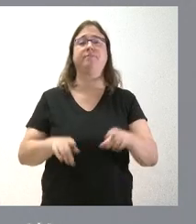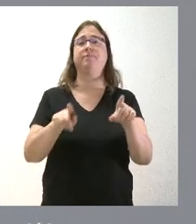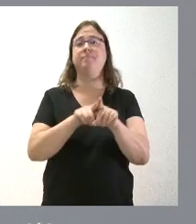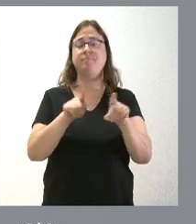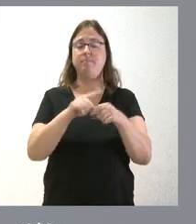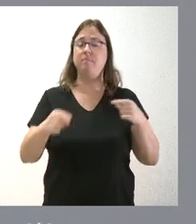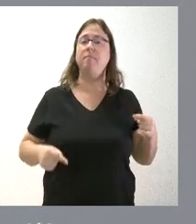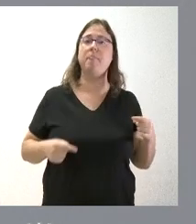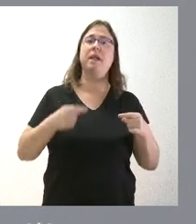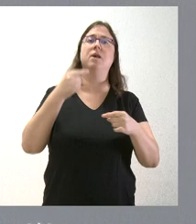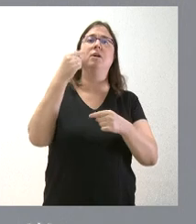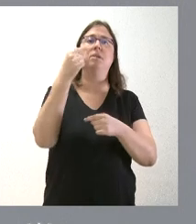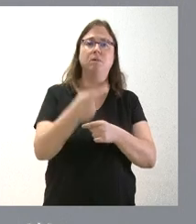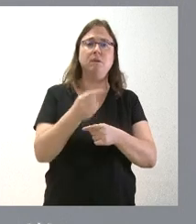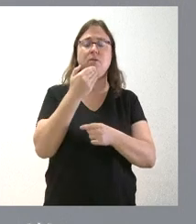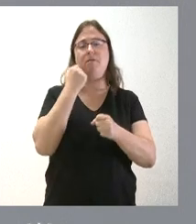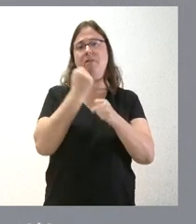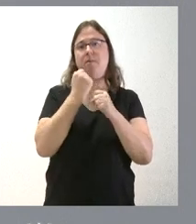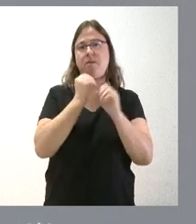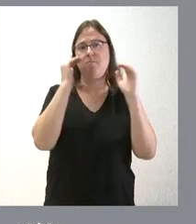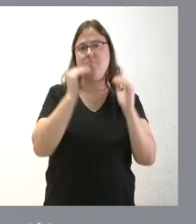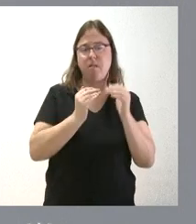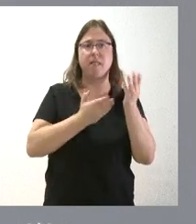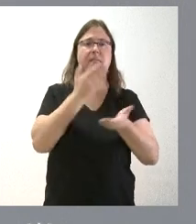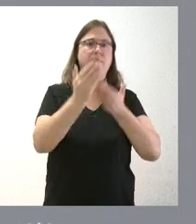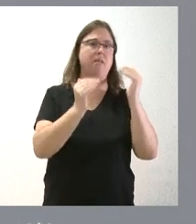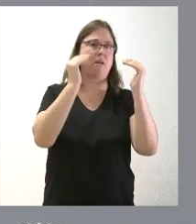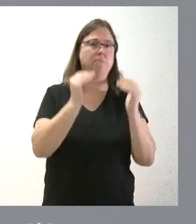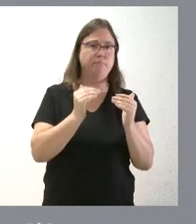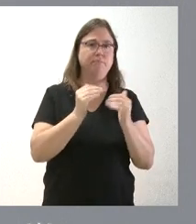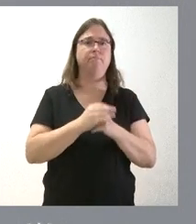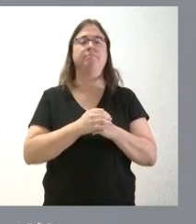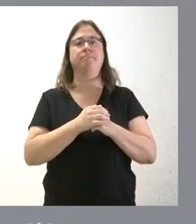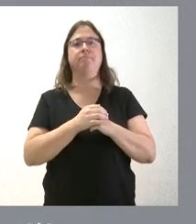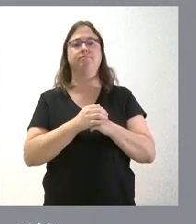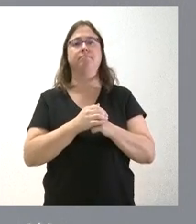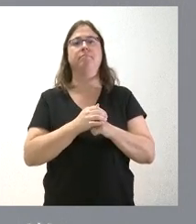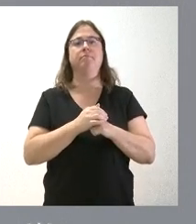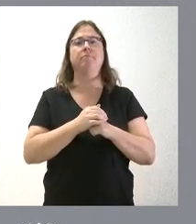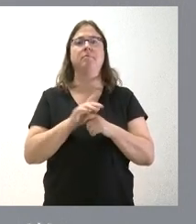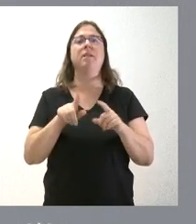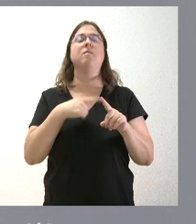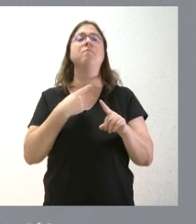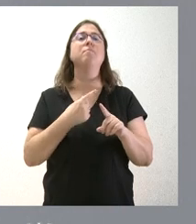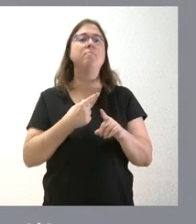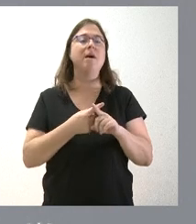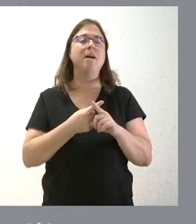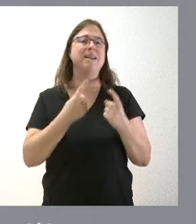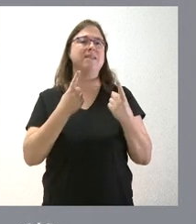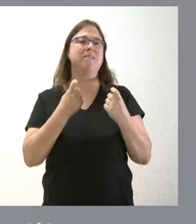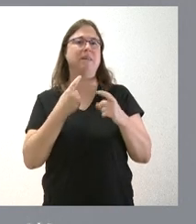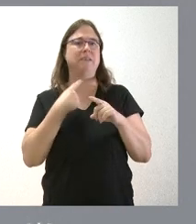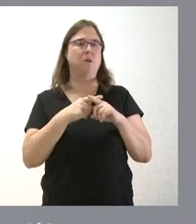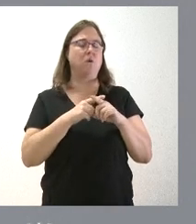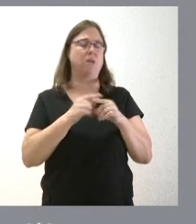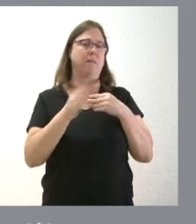la disminución de la actividad, de la demanda, de la falta de stocks de algunas materias primas, de la